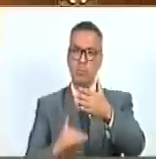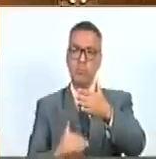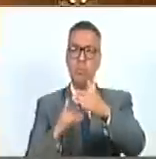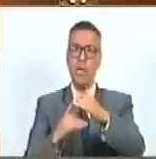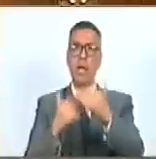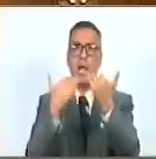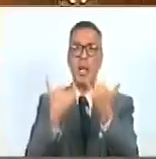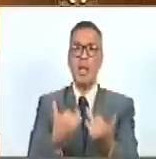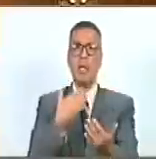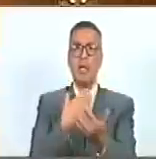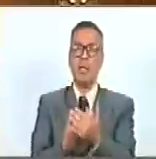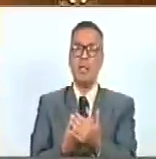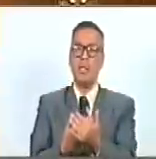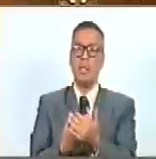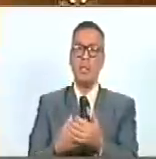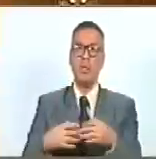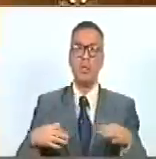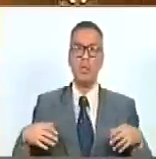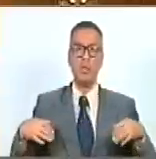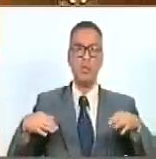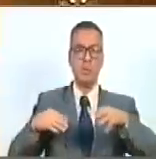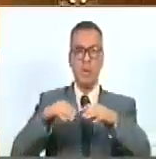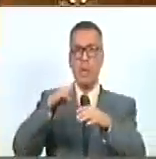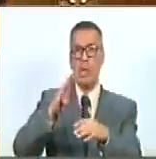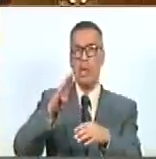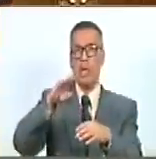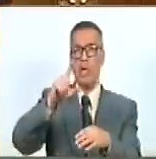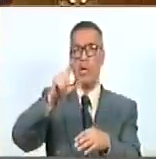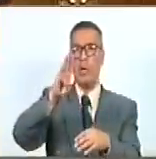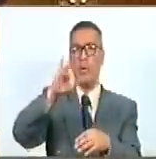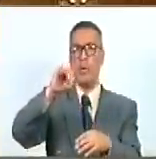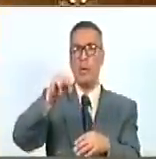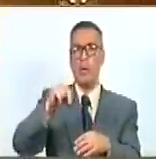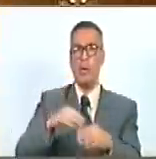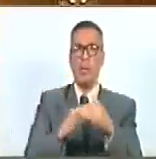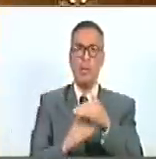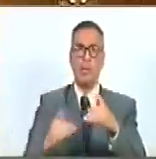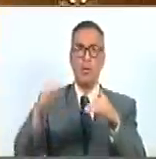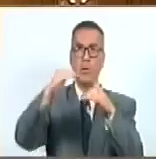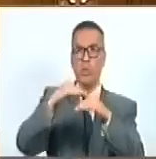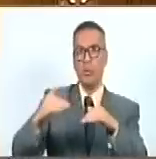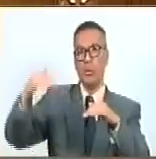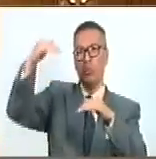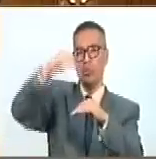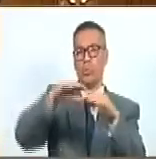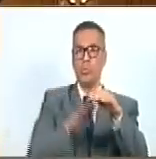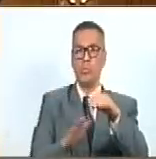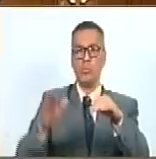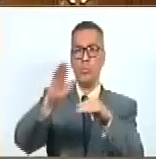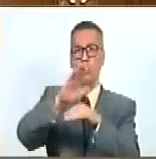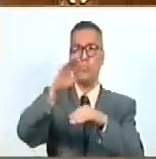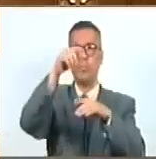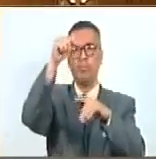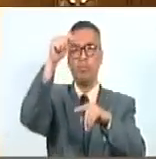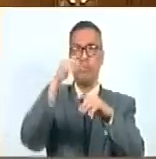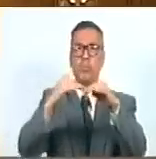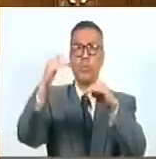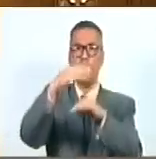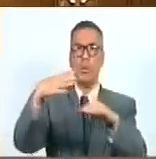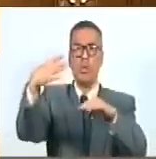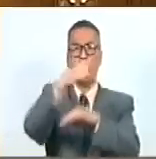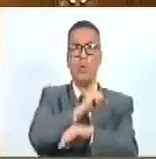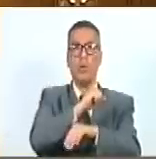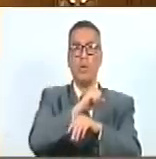hasta que el batallón Albión coronó la cima del volcán y logró